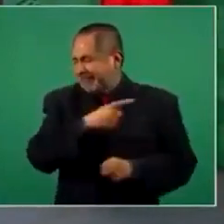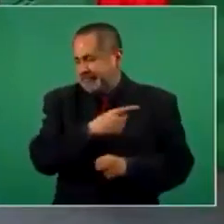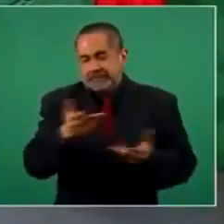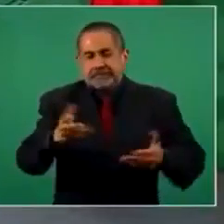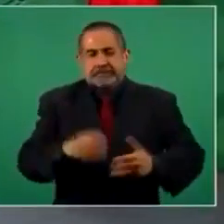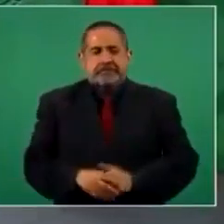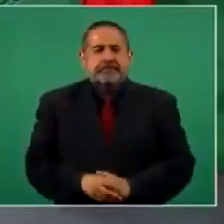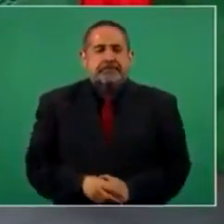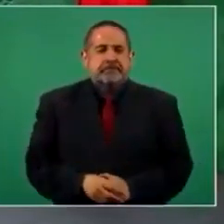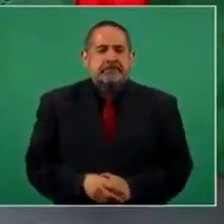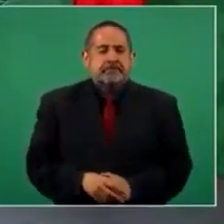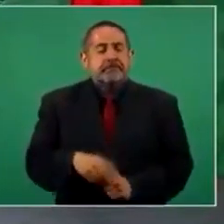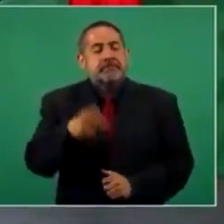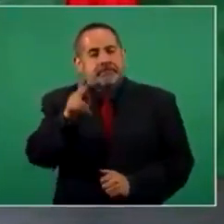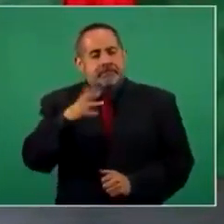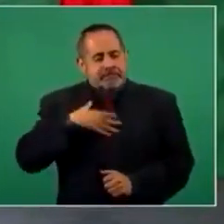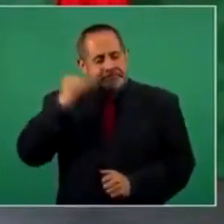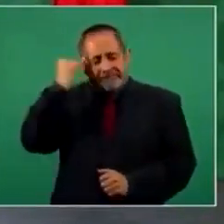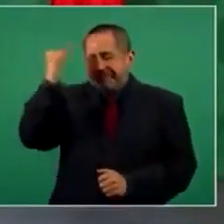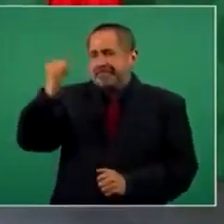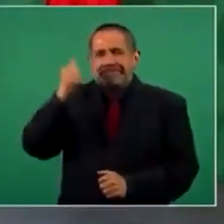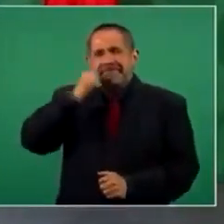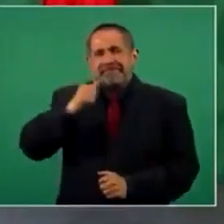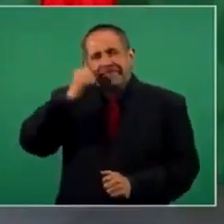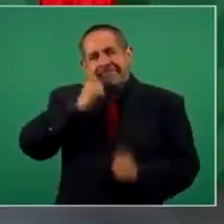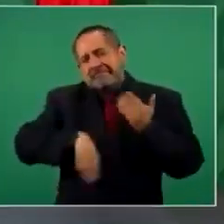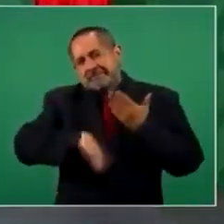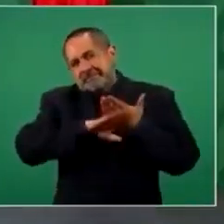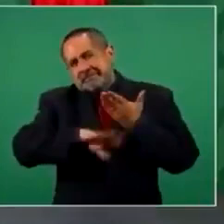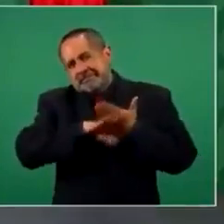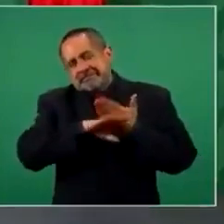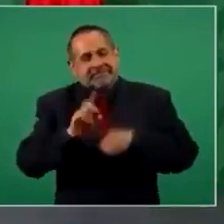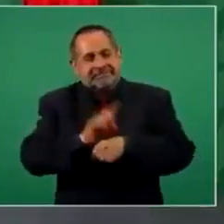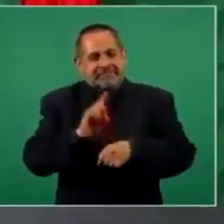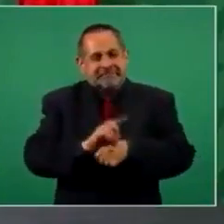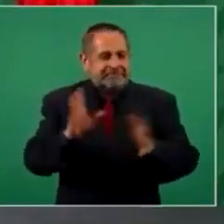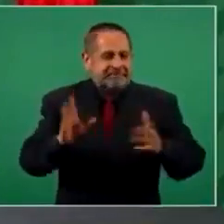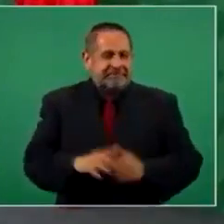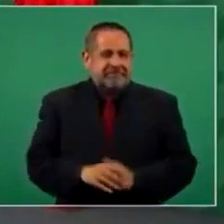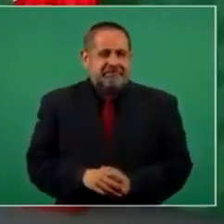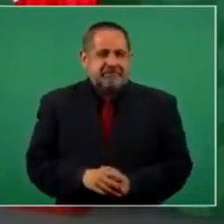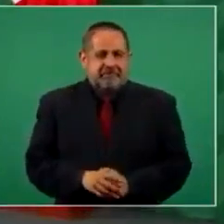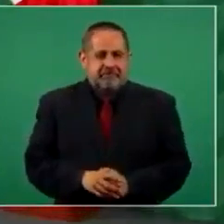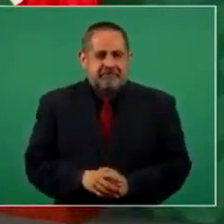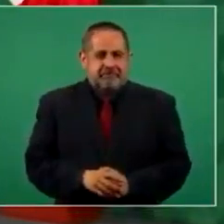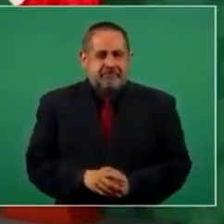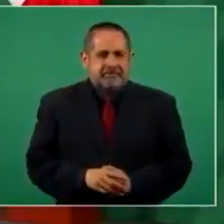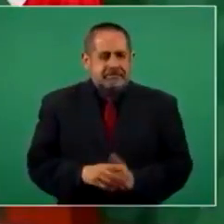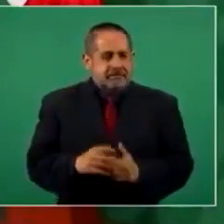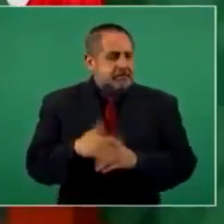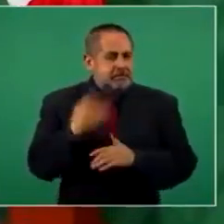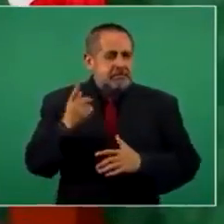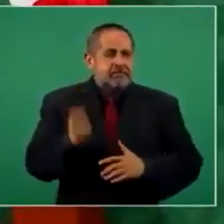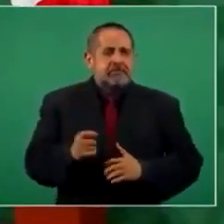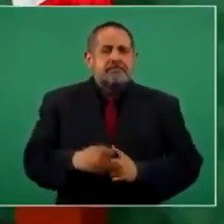pero me lo imagino, porque